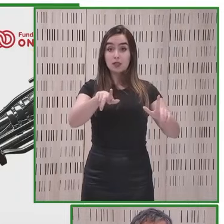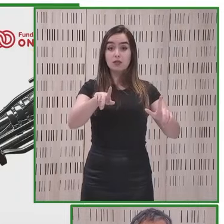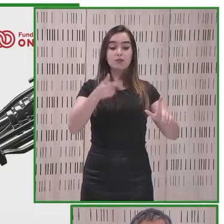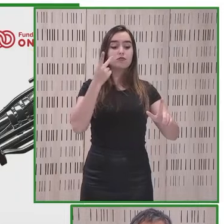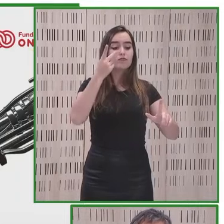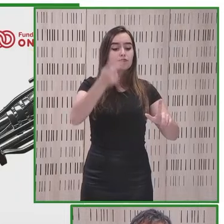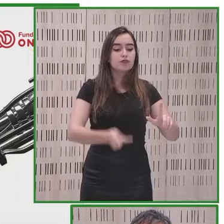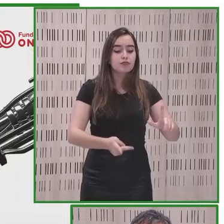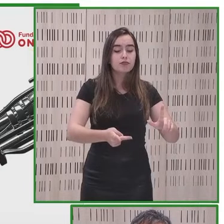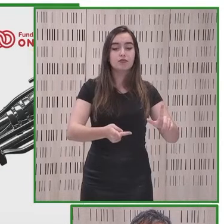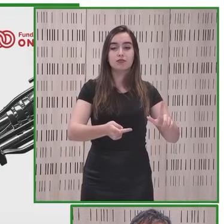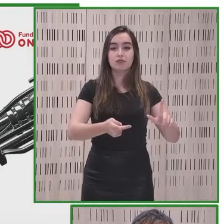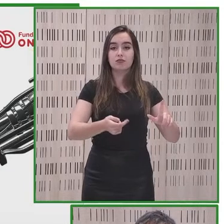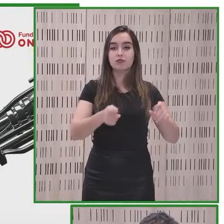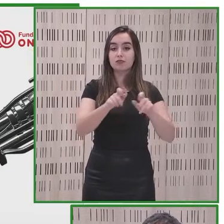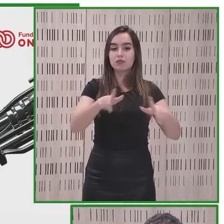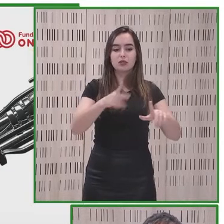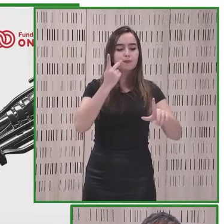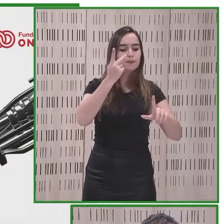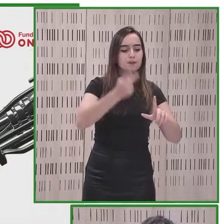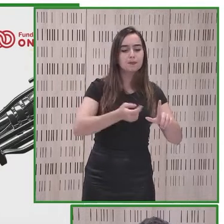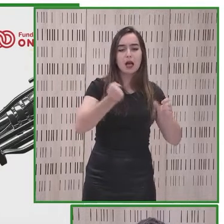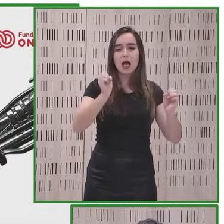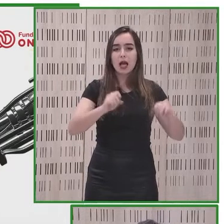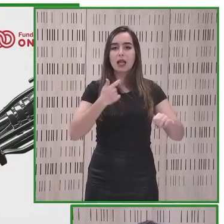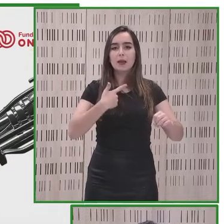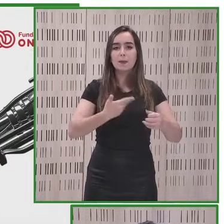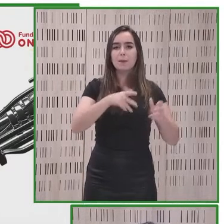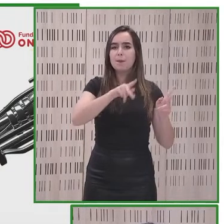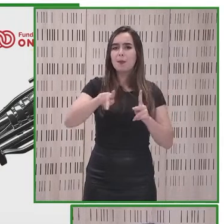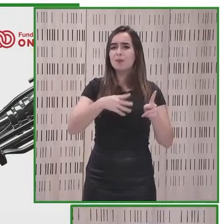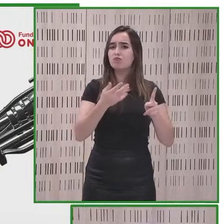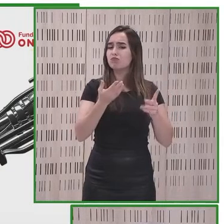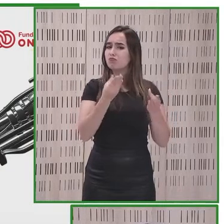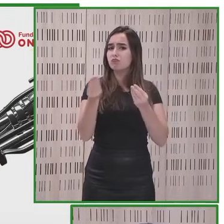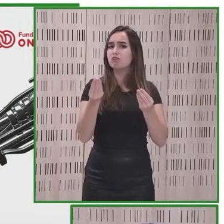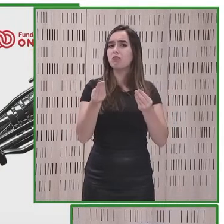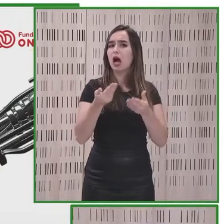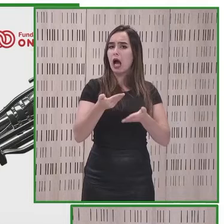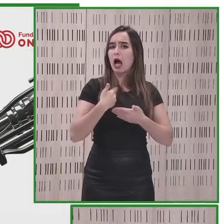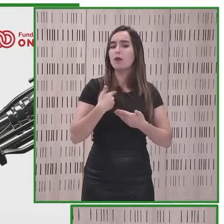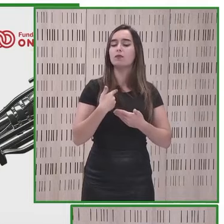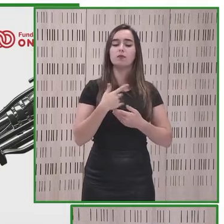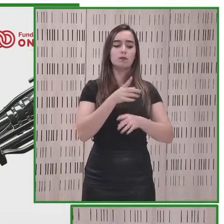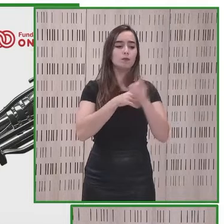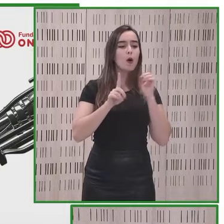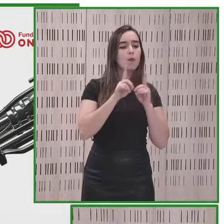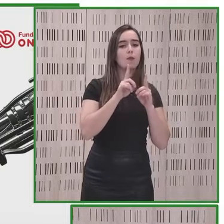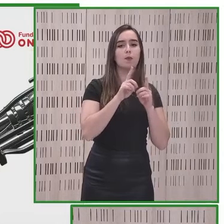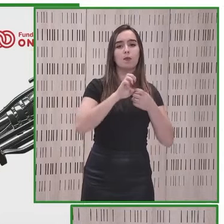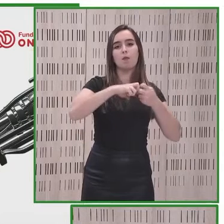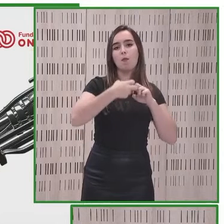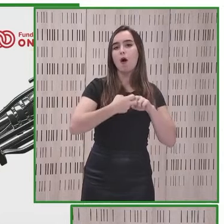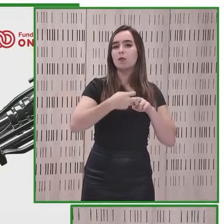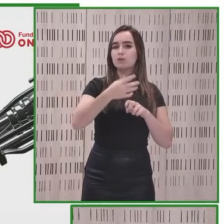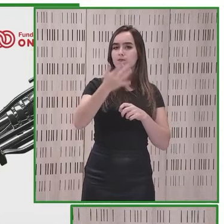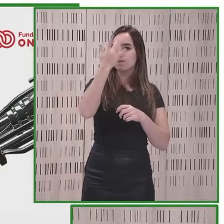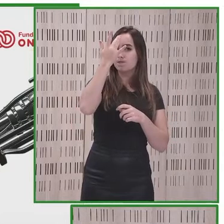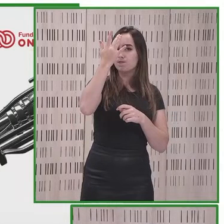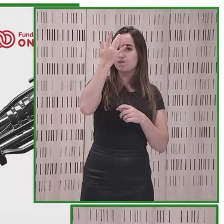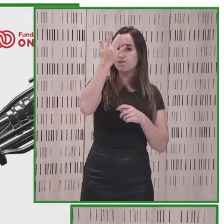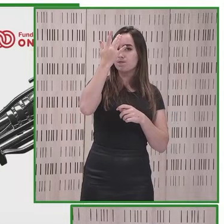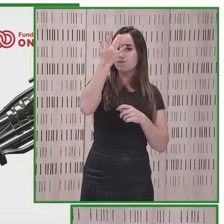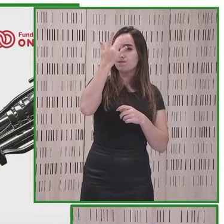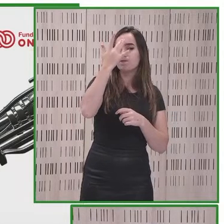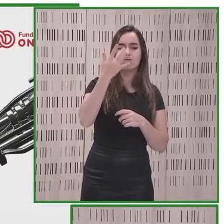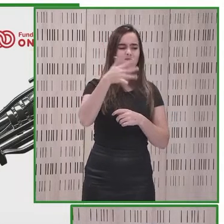ayudar a muchas personas personas con problemas de discapacidad intelectual a entender el entorno o personas con